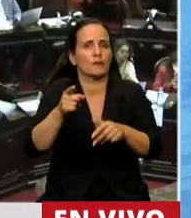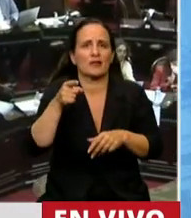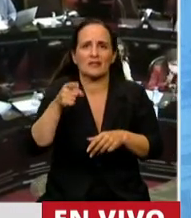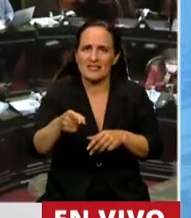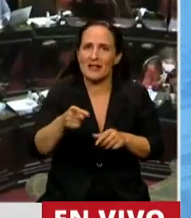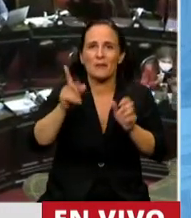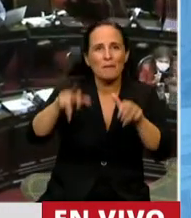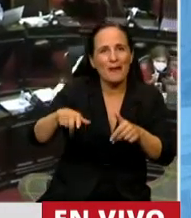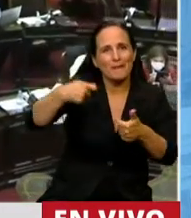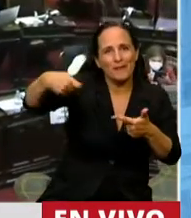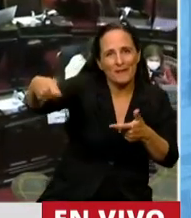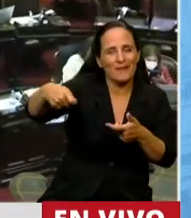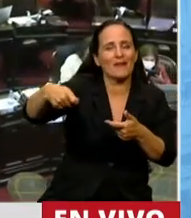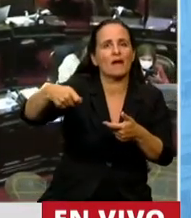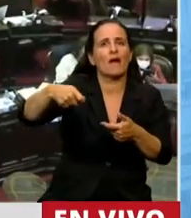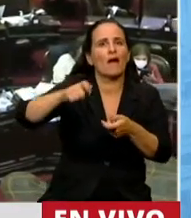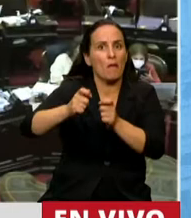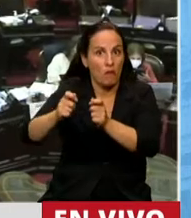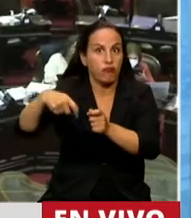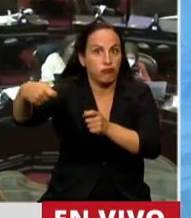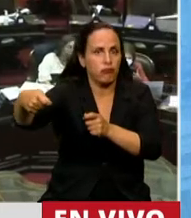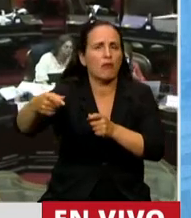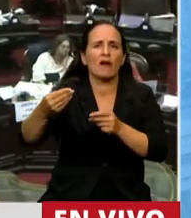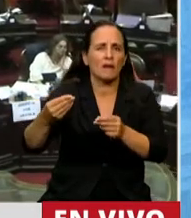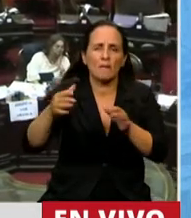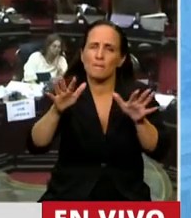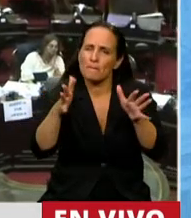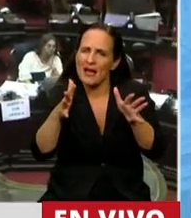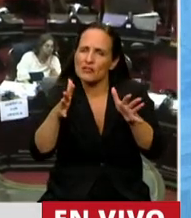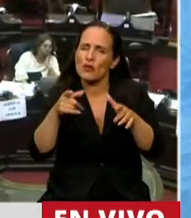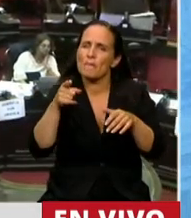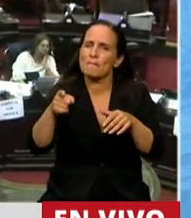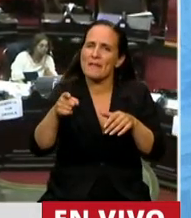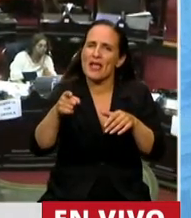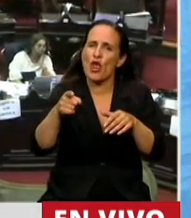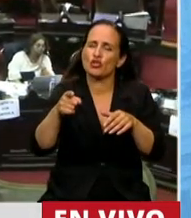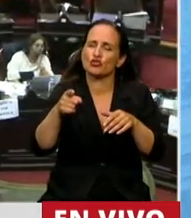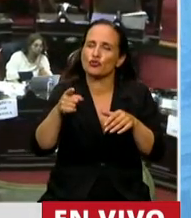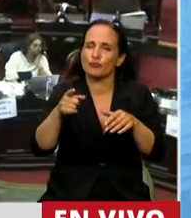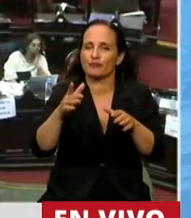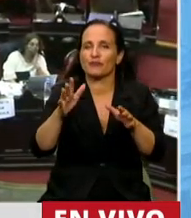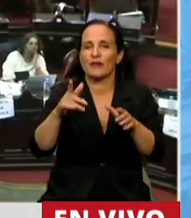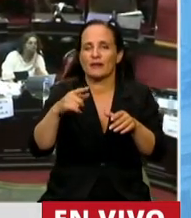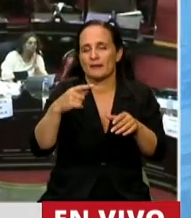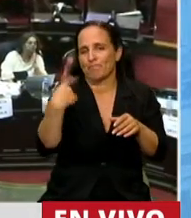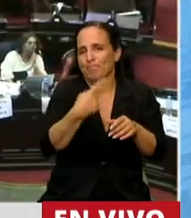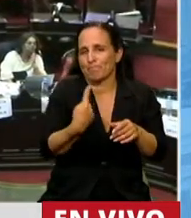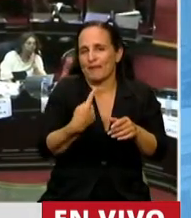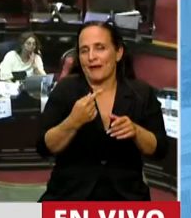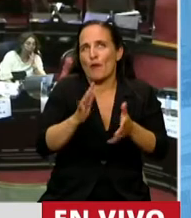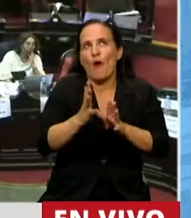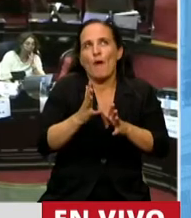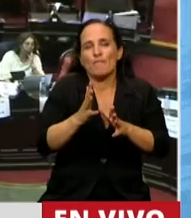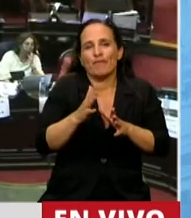reestructurado con un incremento considerable en la vida promedio del nuevo perfil de la deuda, lo que alivia todo el